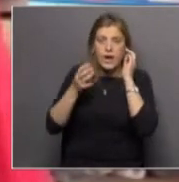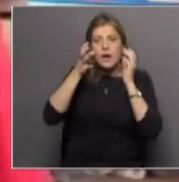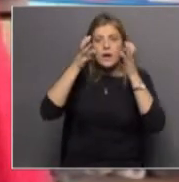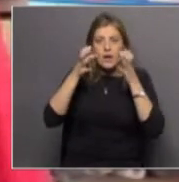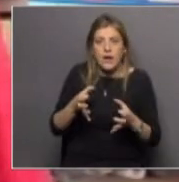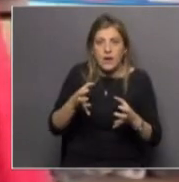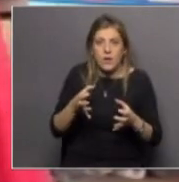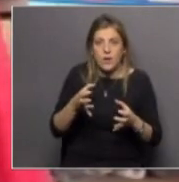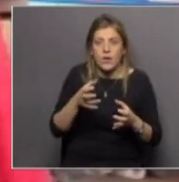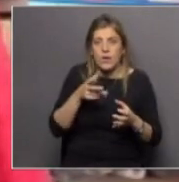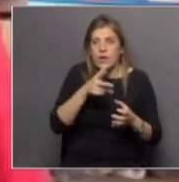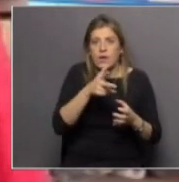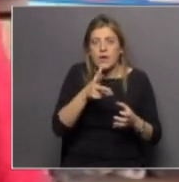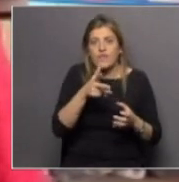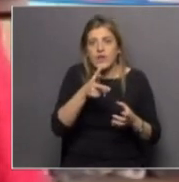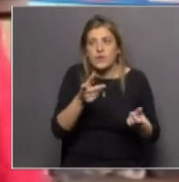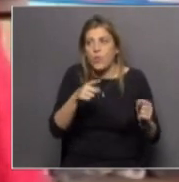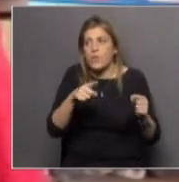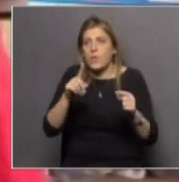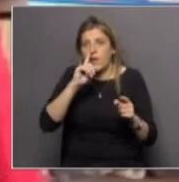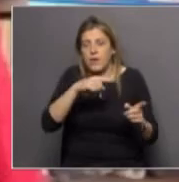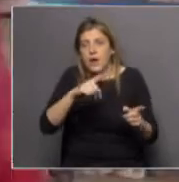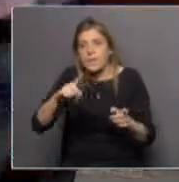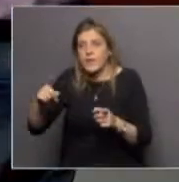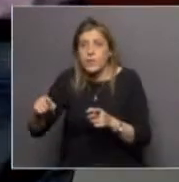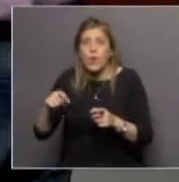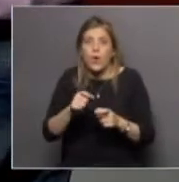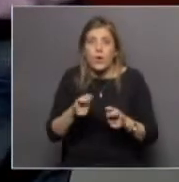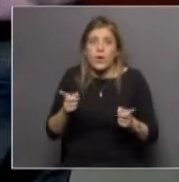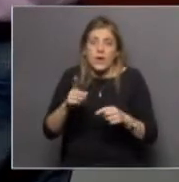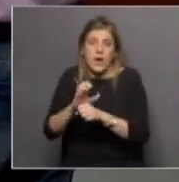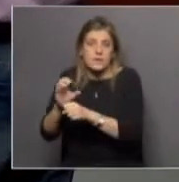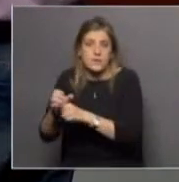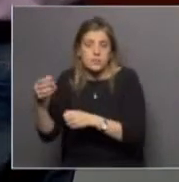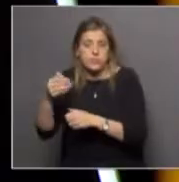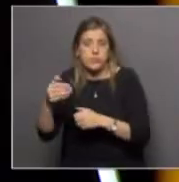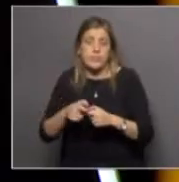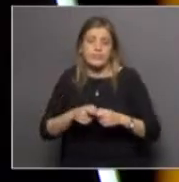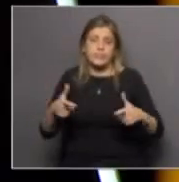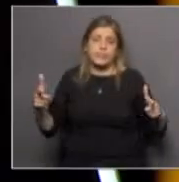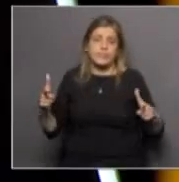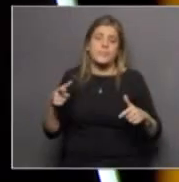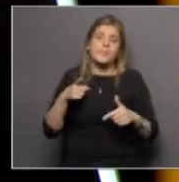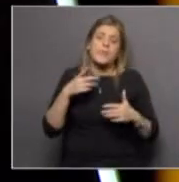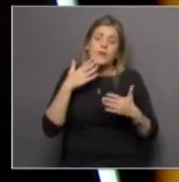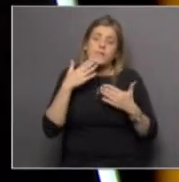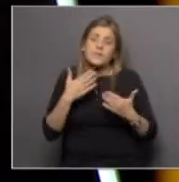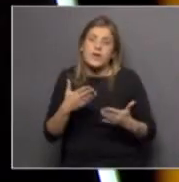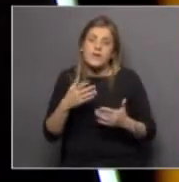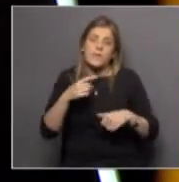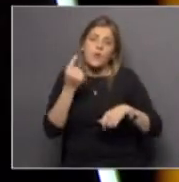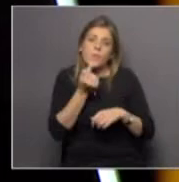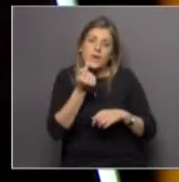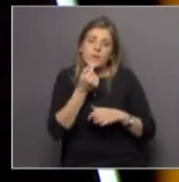del calendario que pueda ir de la mano de aceleración de casos y de gravedad doctora Jacqueline Ponzo le agradecemos muchísimo estos